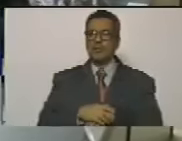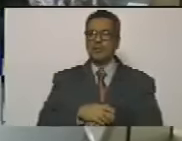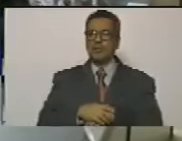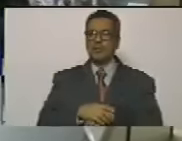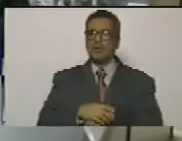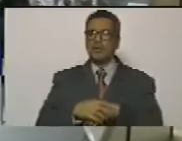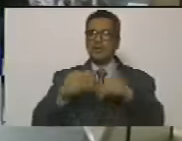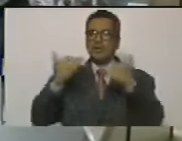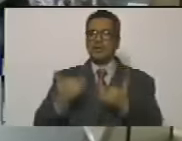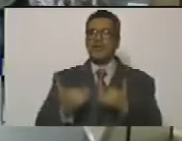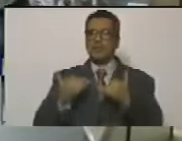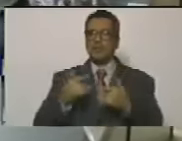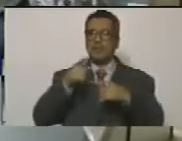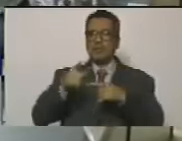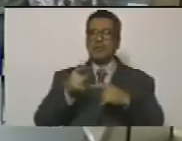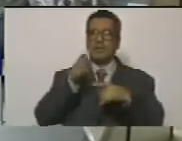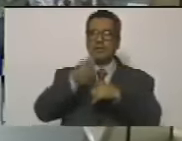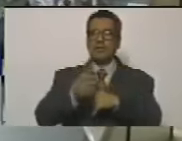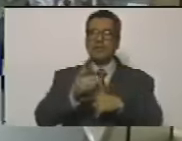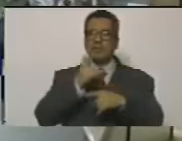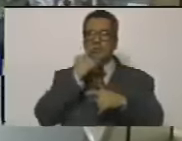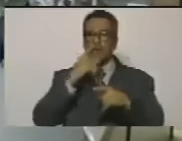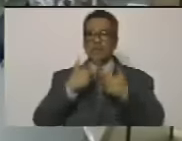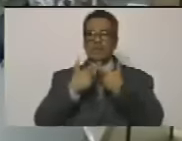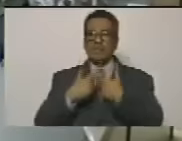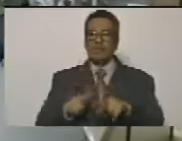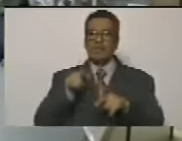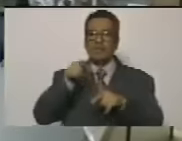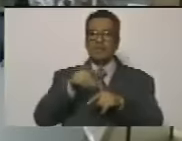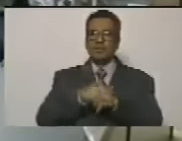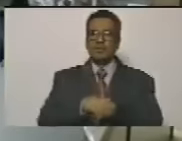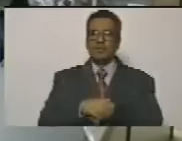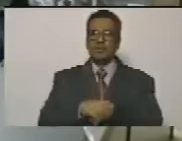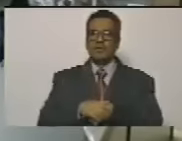ya estaba por la honra y por la libertad